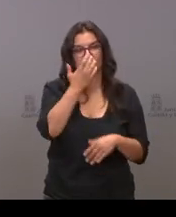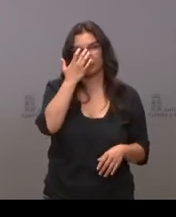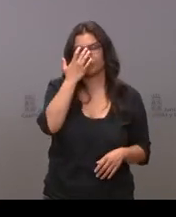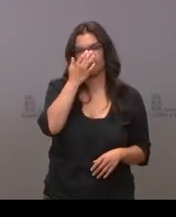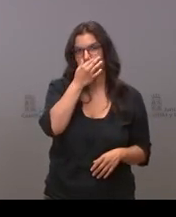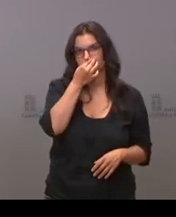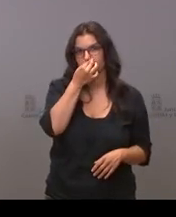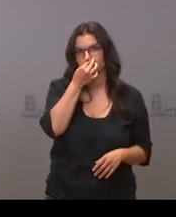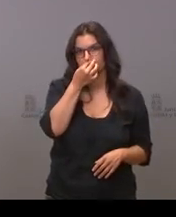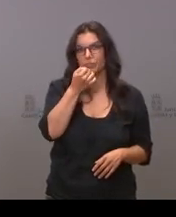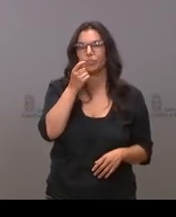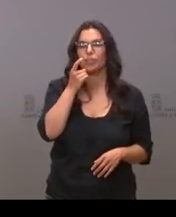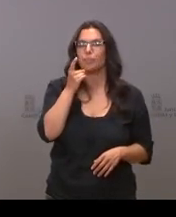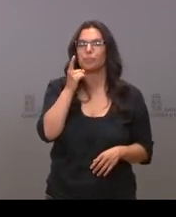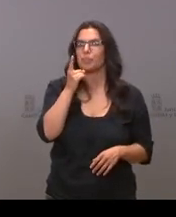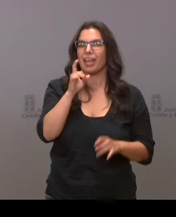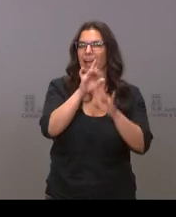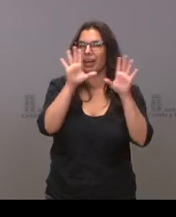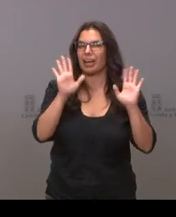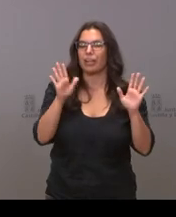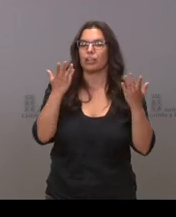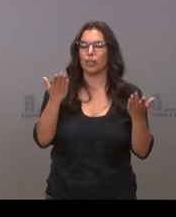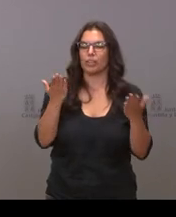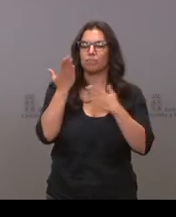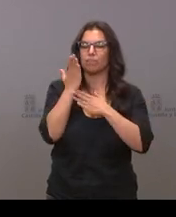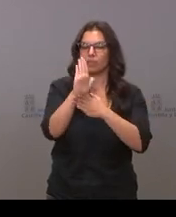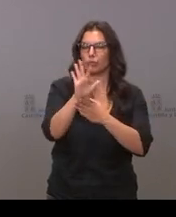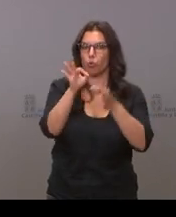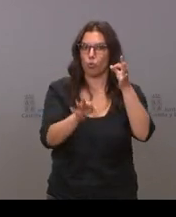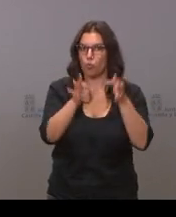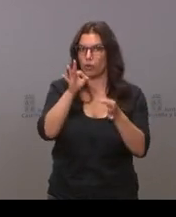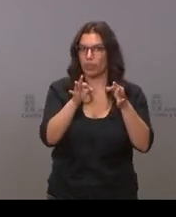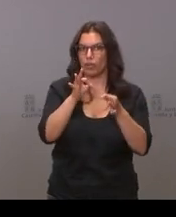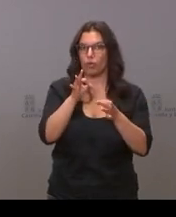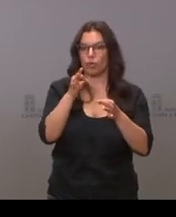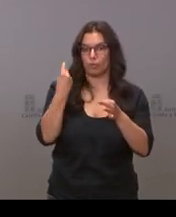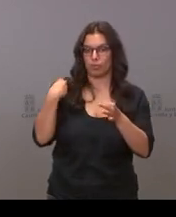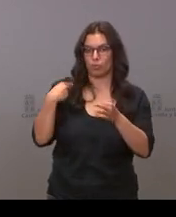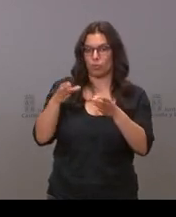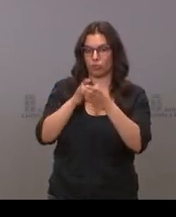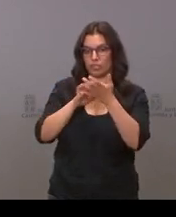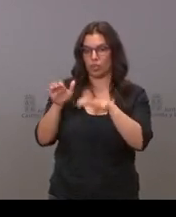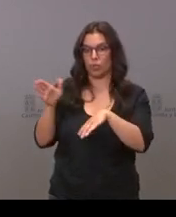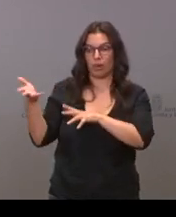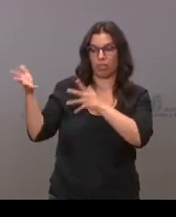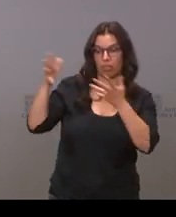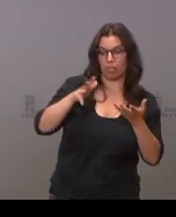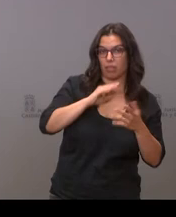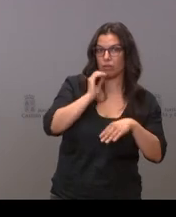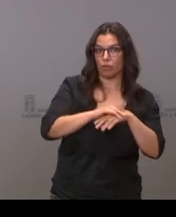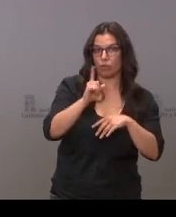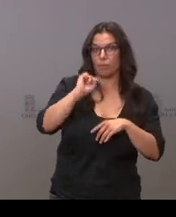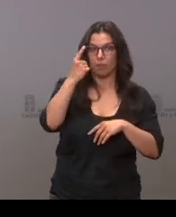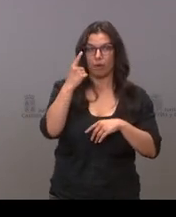es por aclarar un poco entonces el planteamiento jurídico que hace que sigue la junta para no adoptar estas medidas es el primero es que no se han